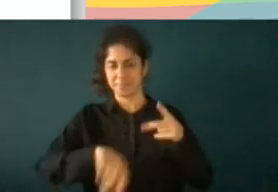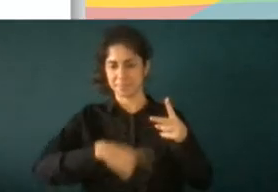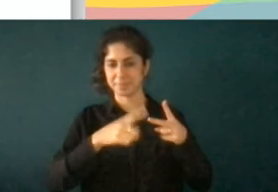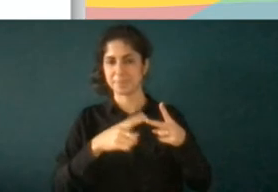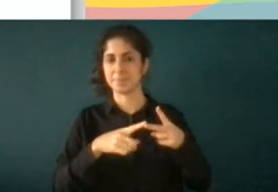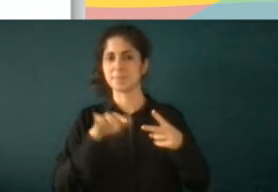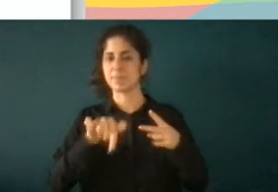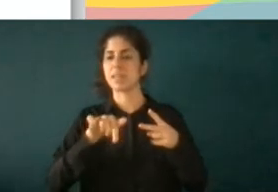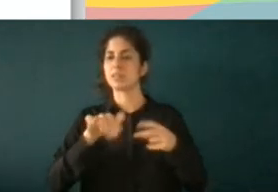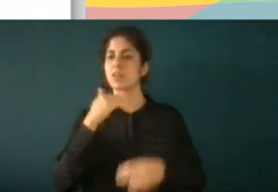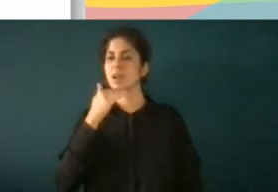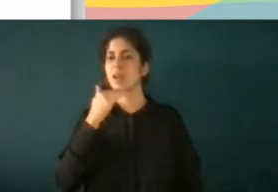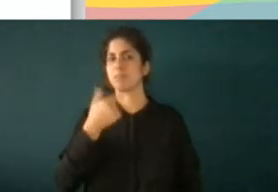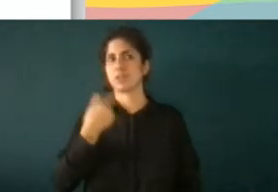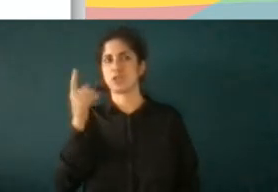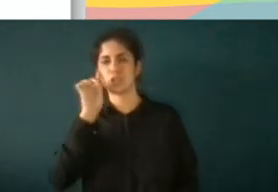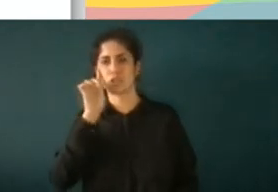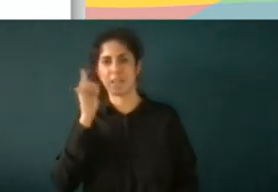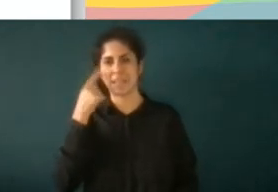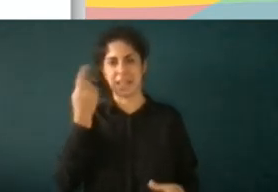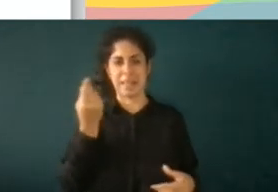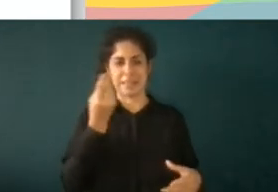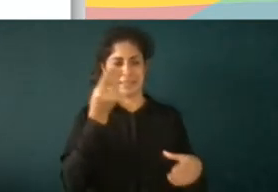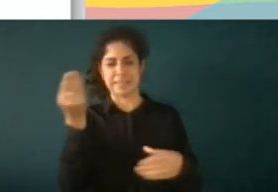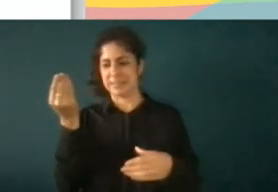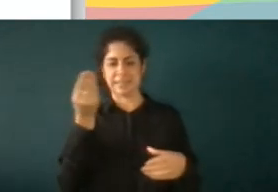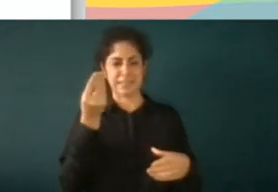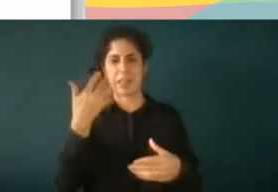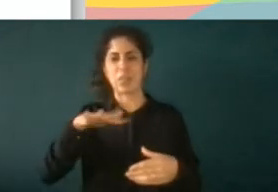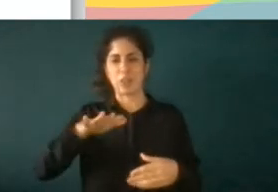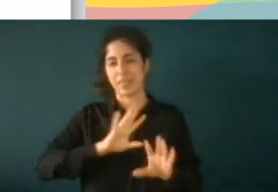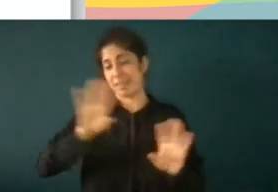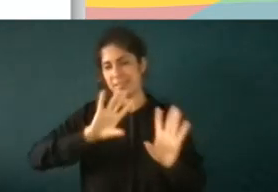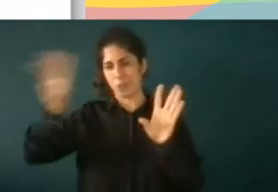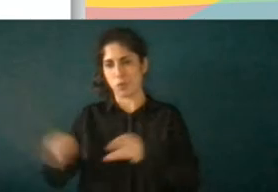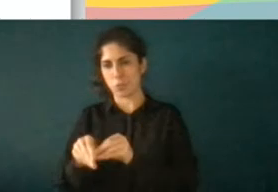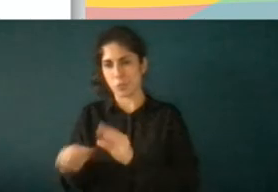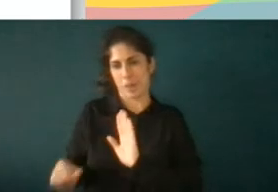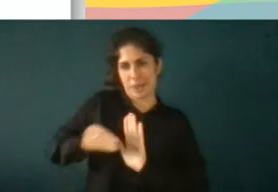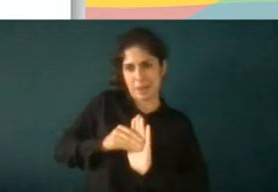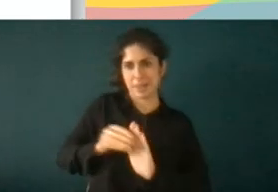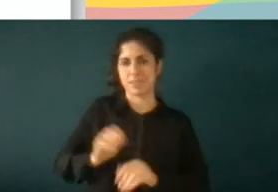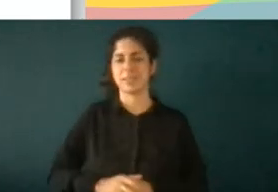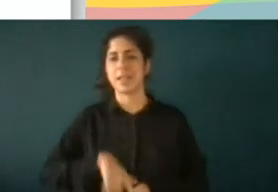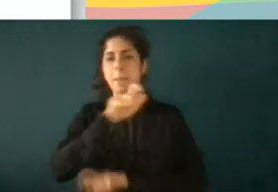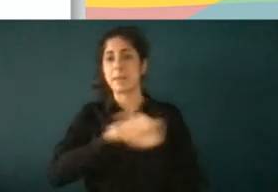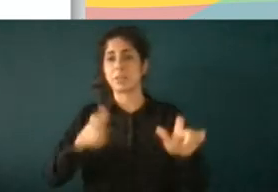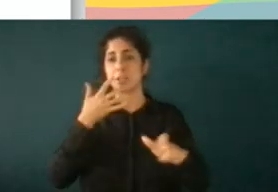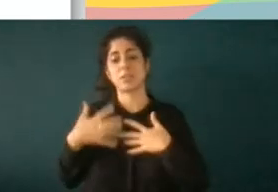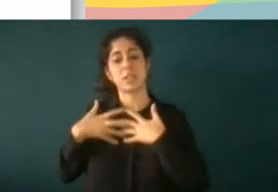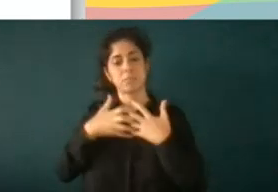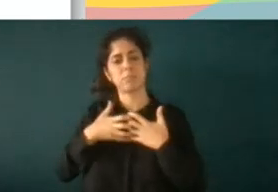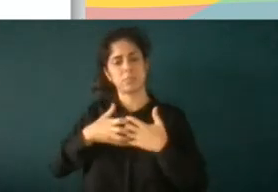sabía dónde meterlo y lo puse aquí en conclusiones las personas que luchamos para que se respeten los derechos humanos somos criminalizadas